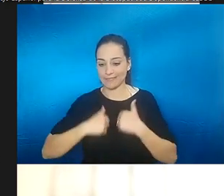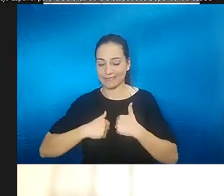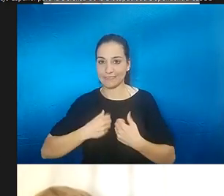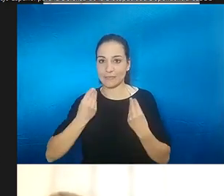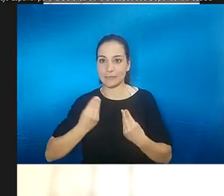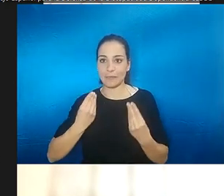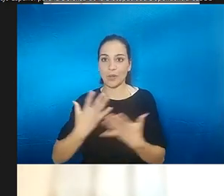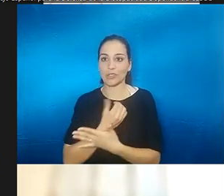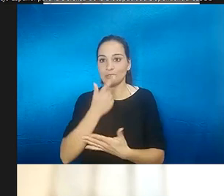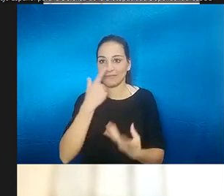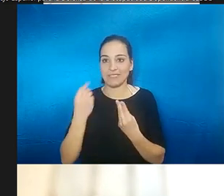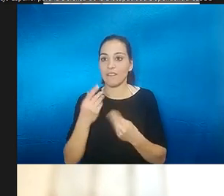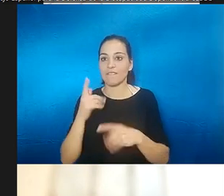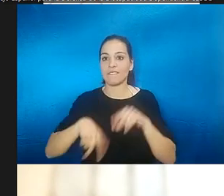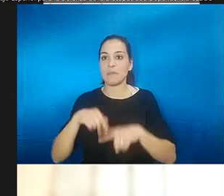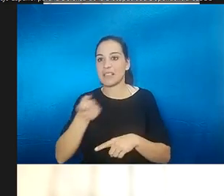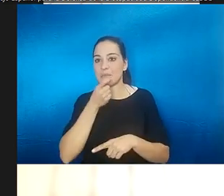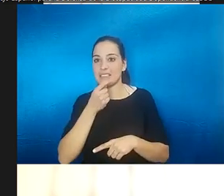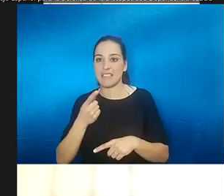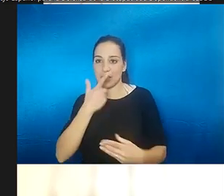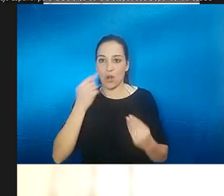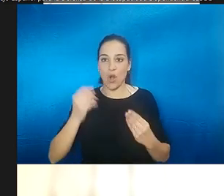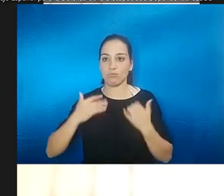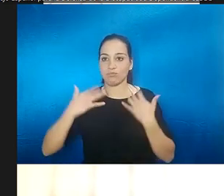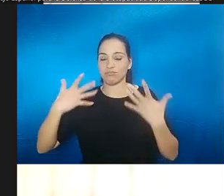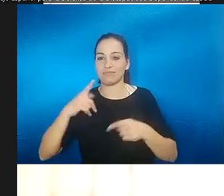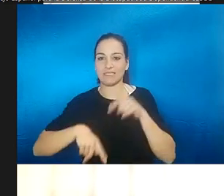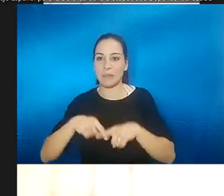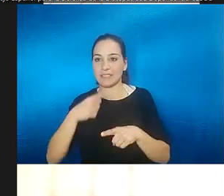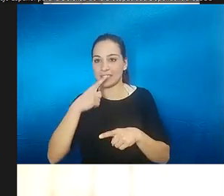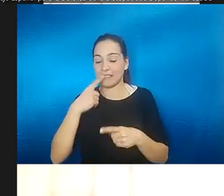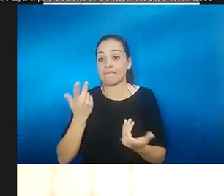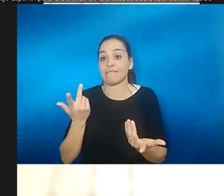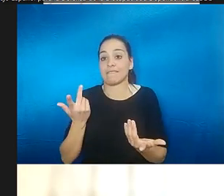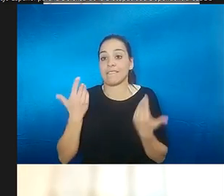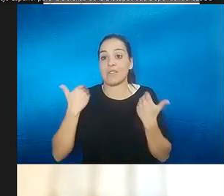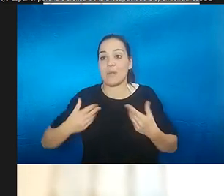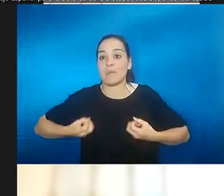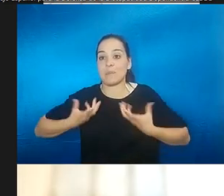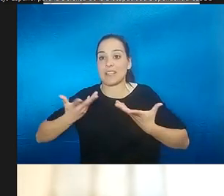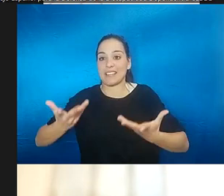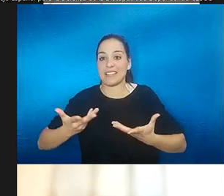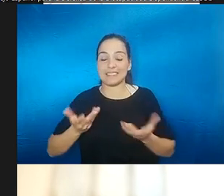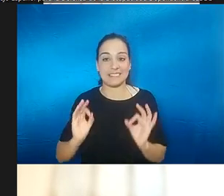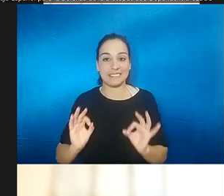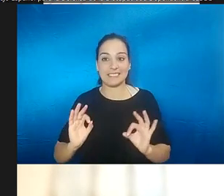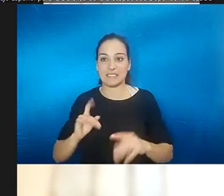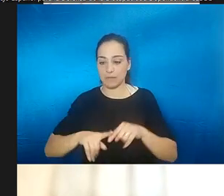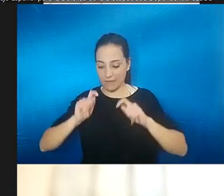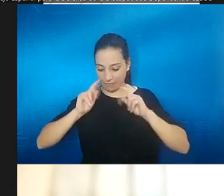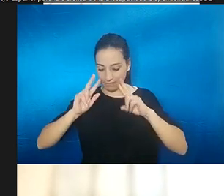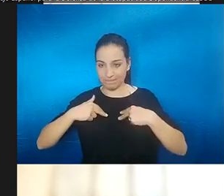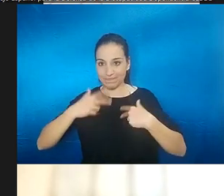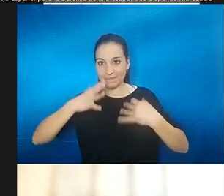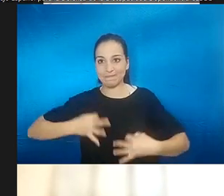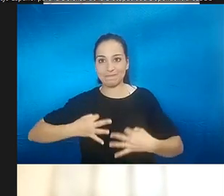hay veces que tomas medicación que pasan cosas hay veces que hueles más hay veces que hueles menos es decir al final crea también ¿no? os crea una inseguridad si más nervioso o menos